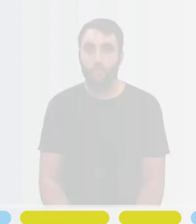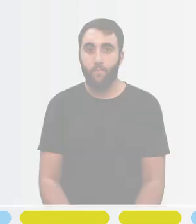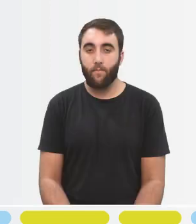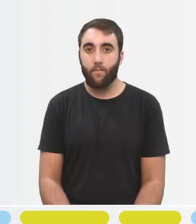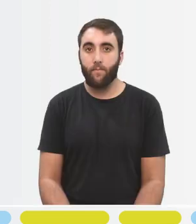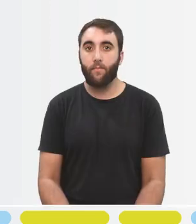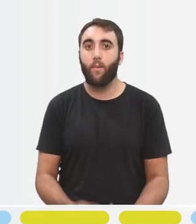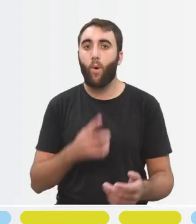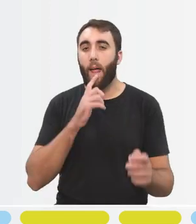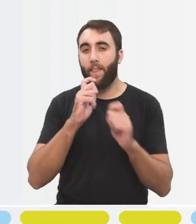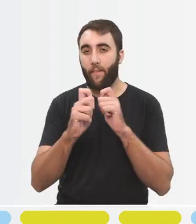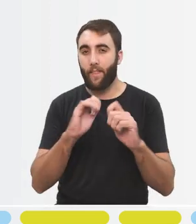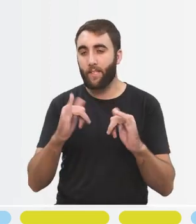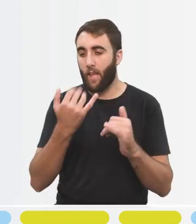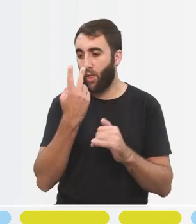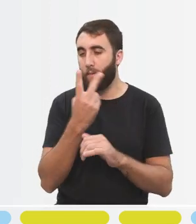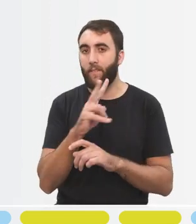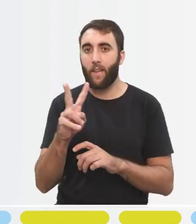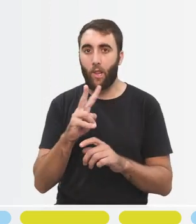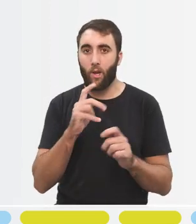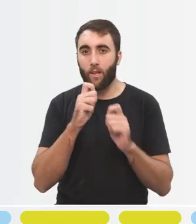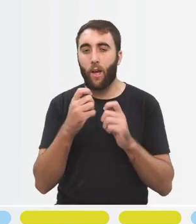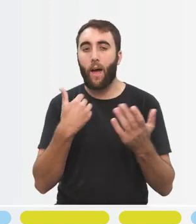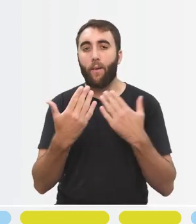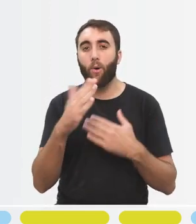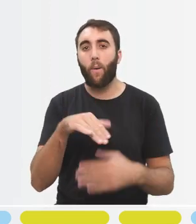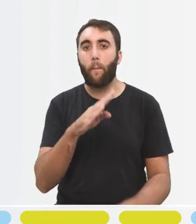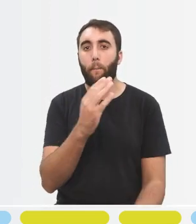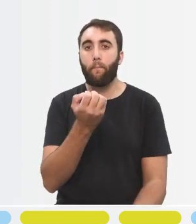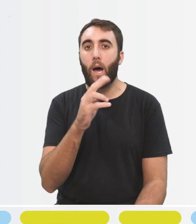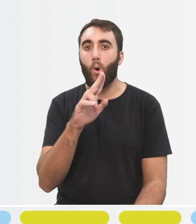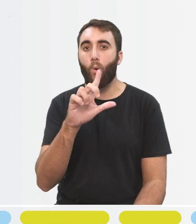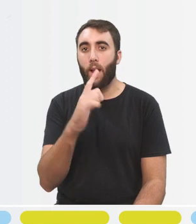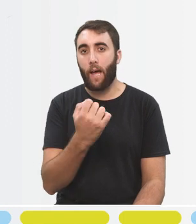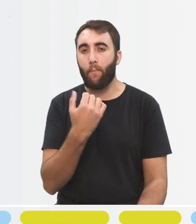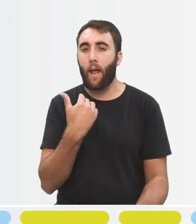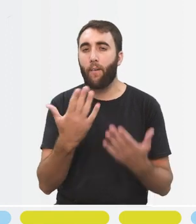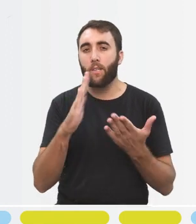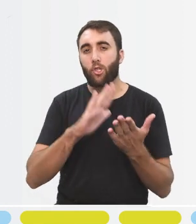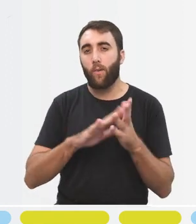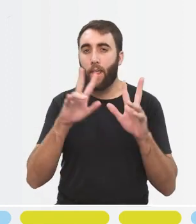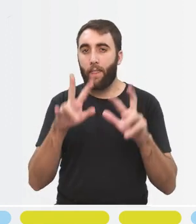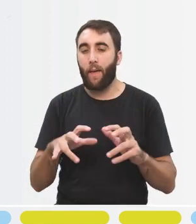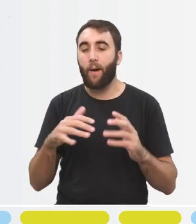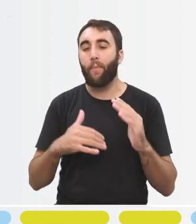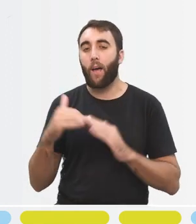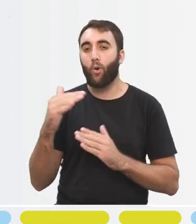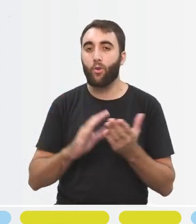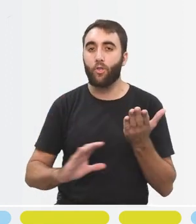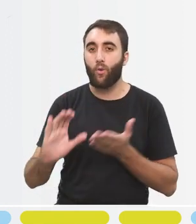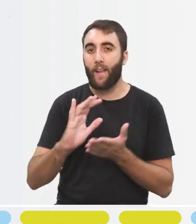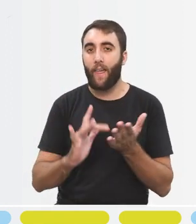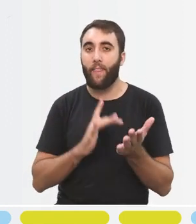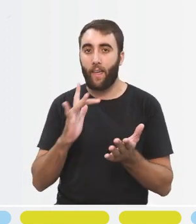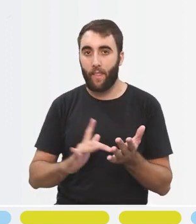En una entrevista realizada en 2022, conversamos con Paula Sibilia para abordar distintos temas que hacen a la construcción de ciudadanía